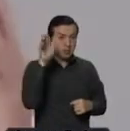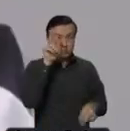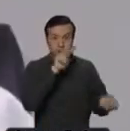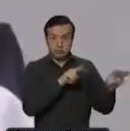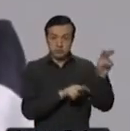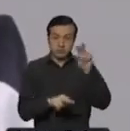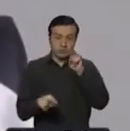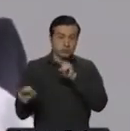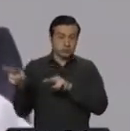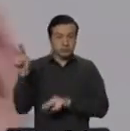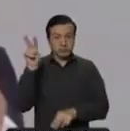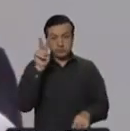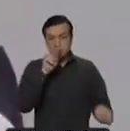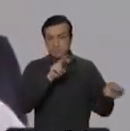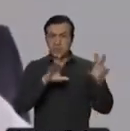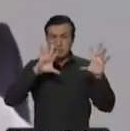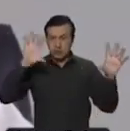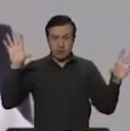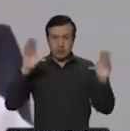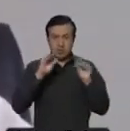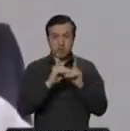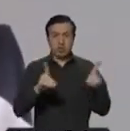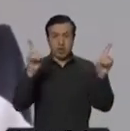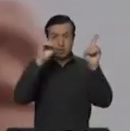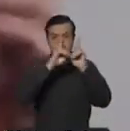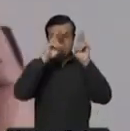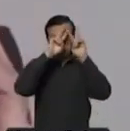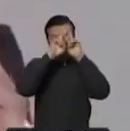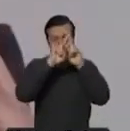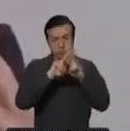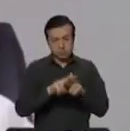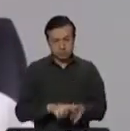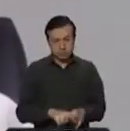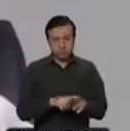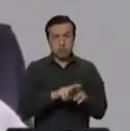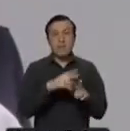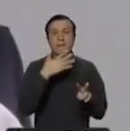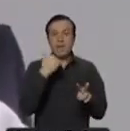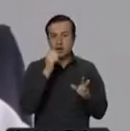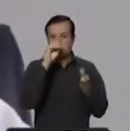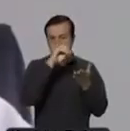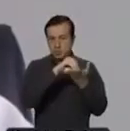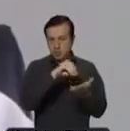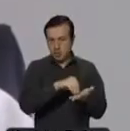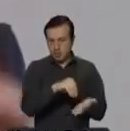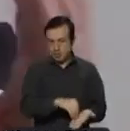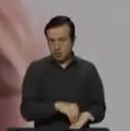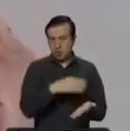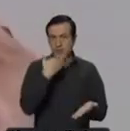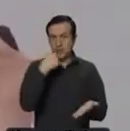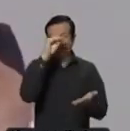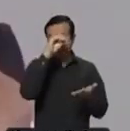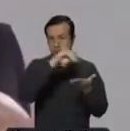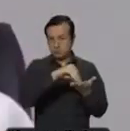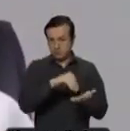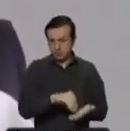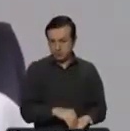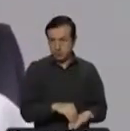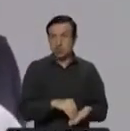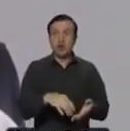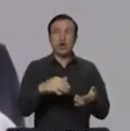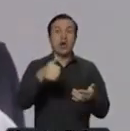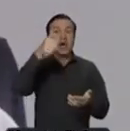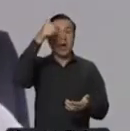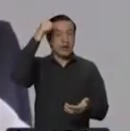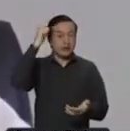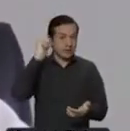logramos limpiar la base de datos, sistematizar de mejor manera y a partir del día de